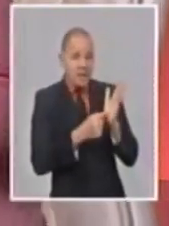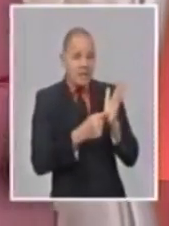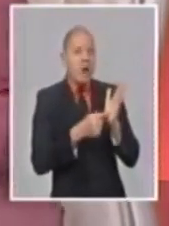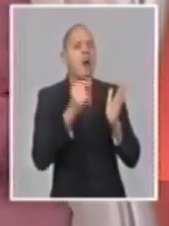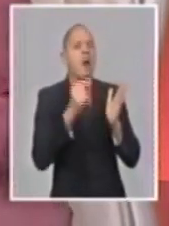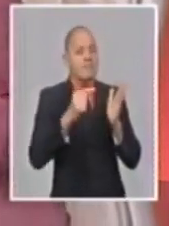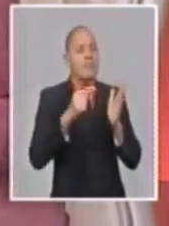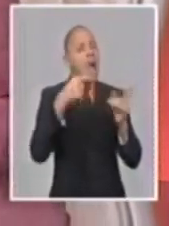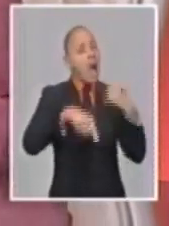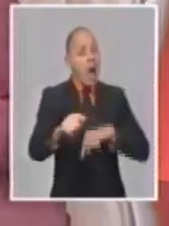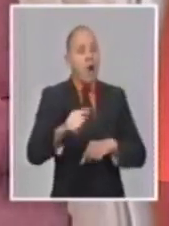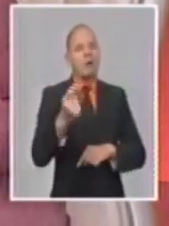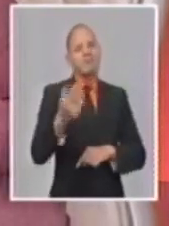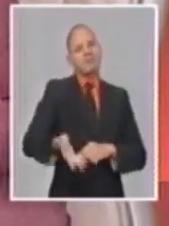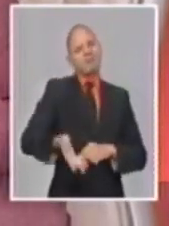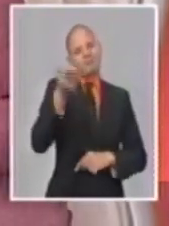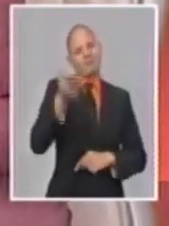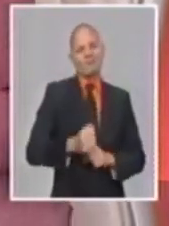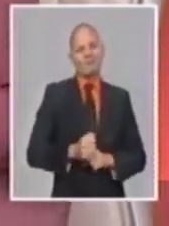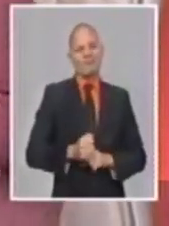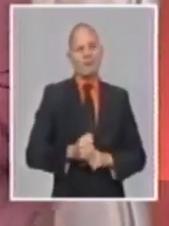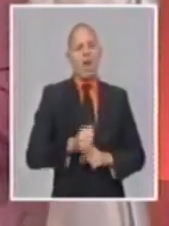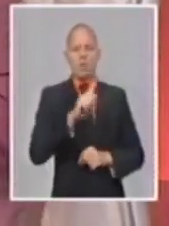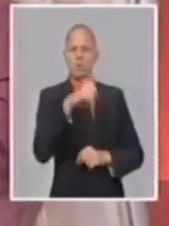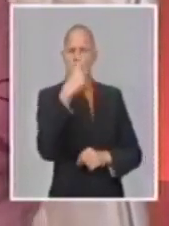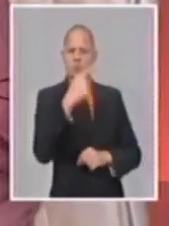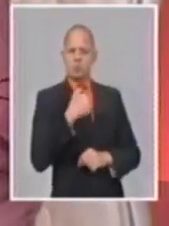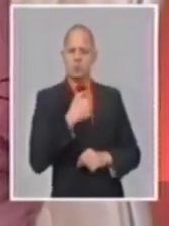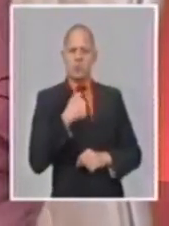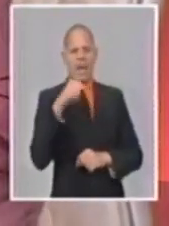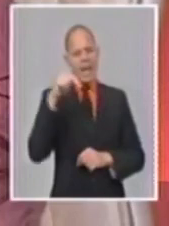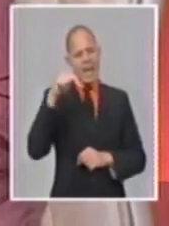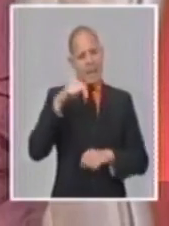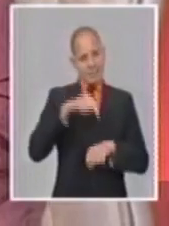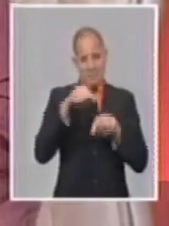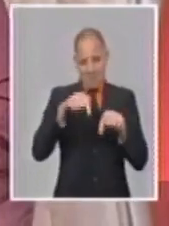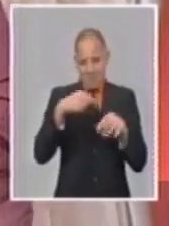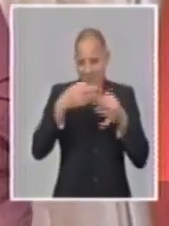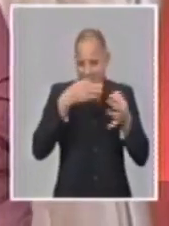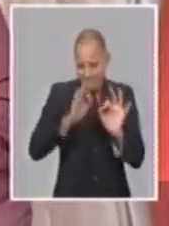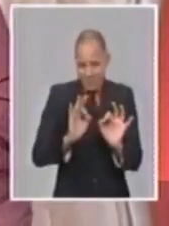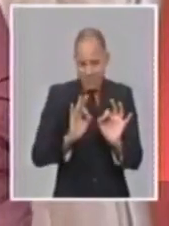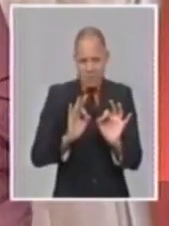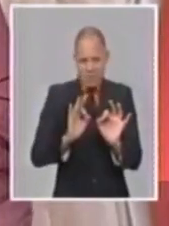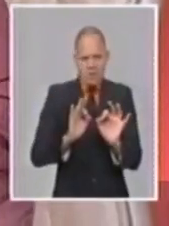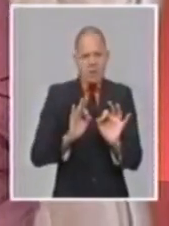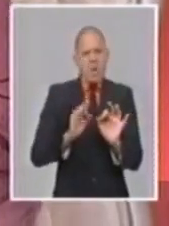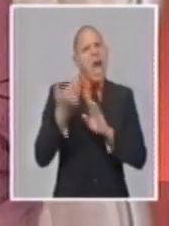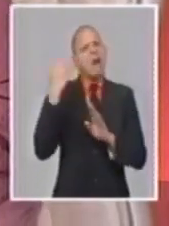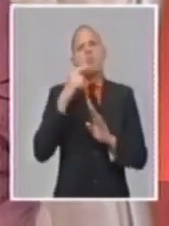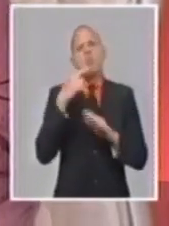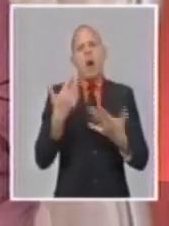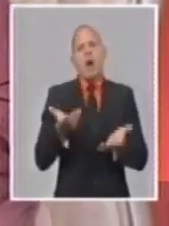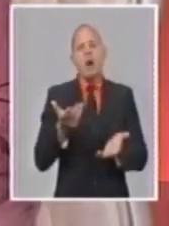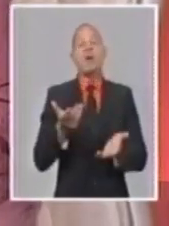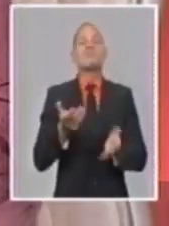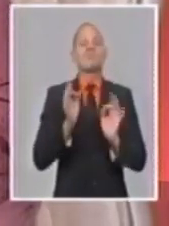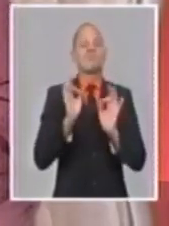servicios. Y me preguntaba, ¿y desde cuándo esto no se hacía? Bueno, yo quiero explicar, en el año 78,